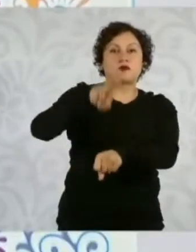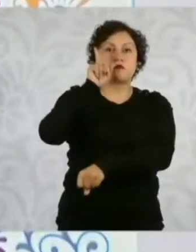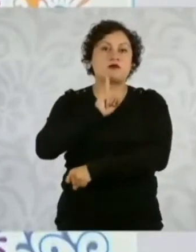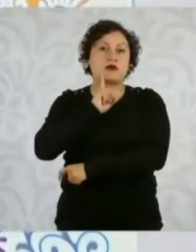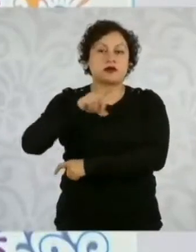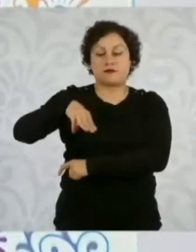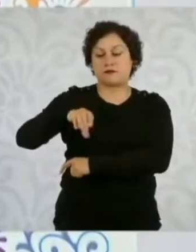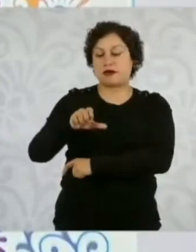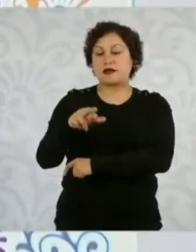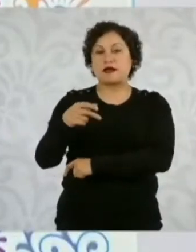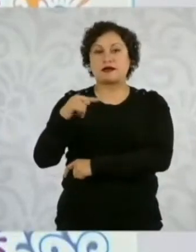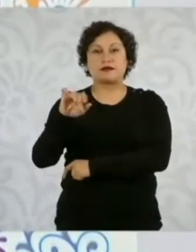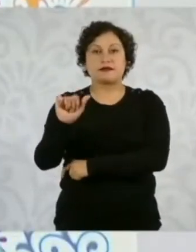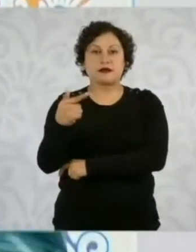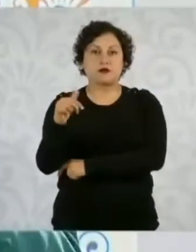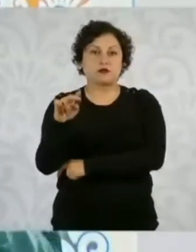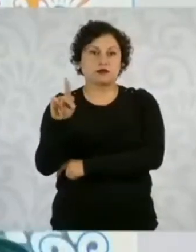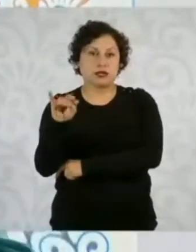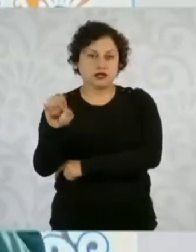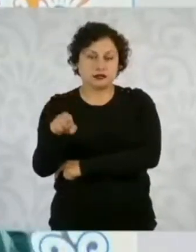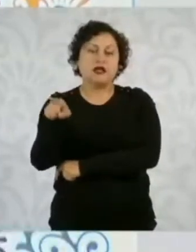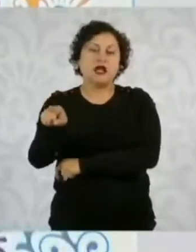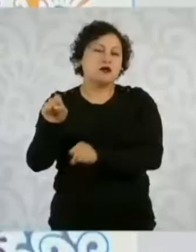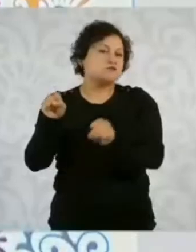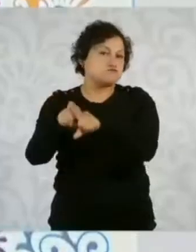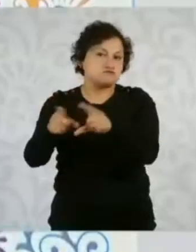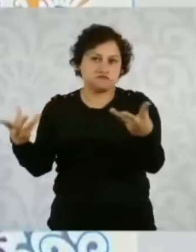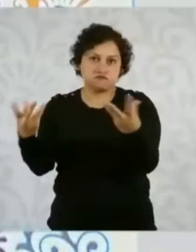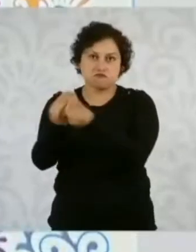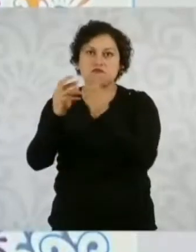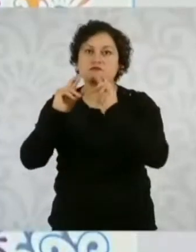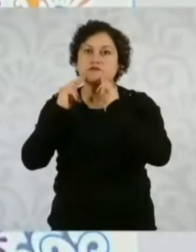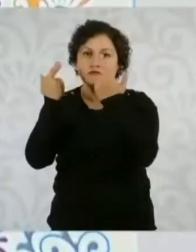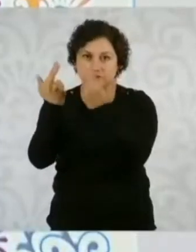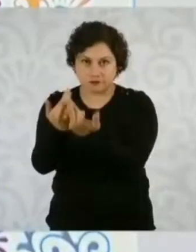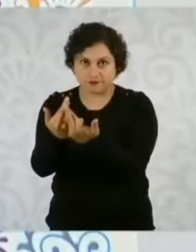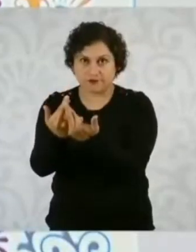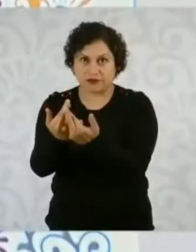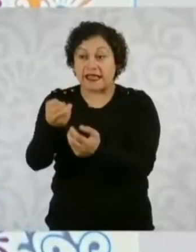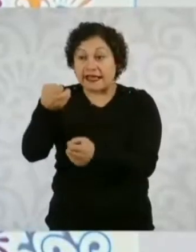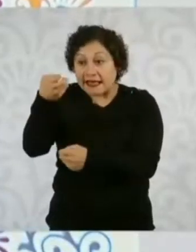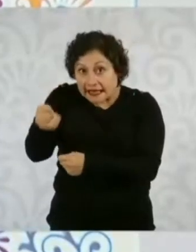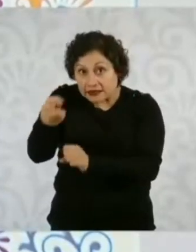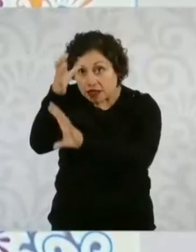González Arabia, ya vamos a hacer públicos los compromisos por estado.